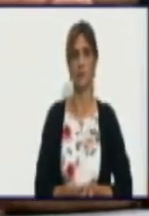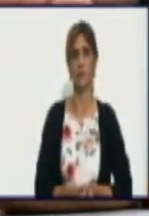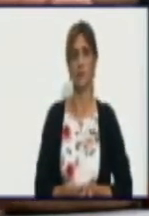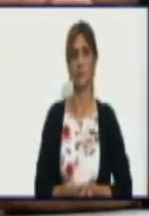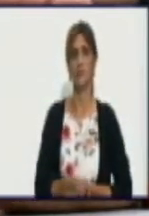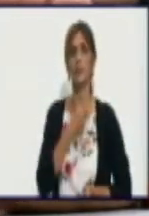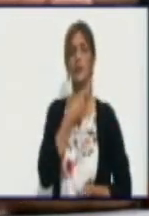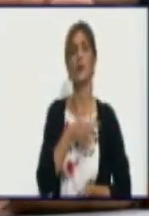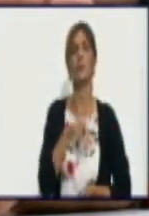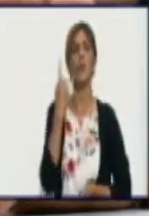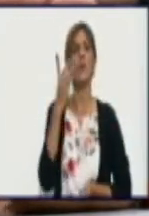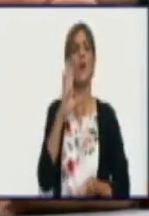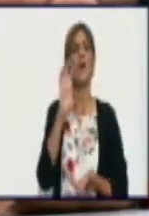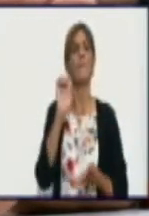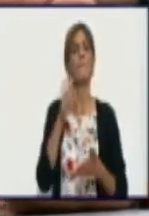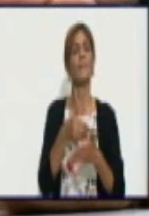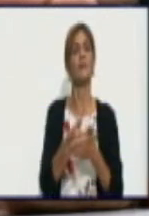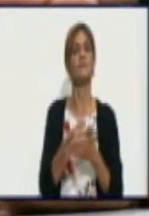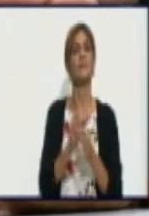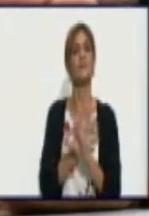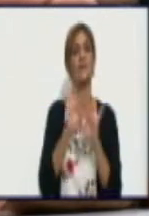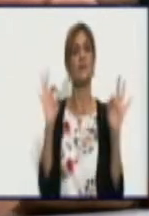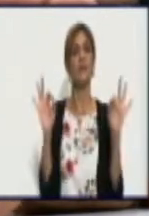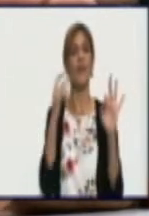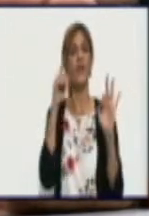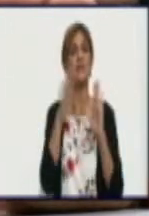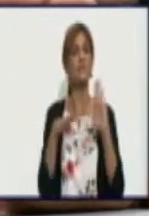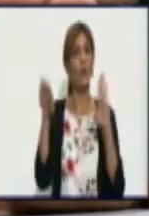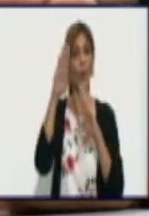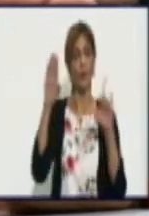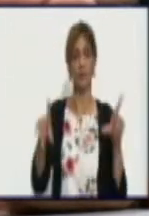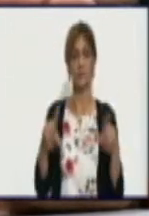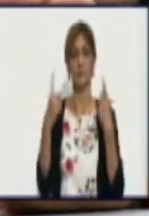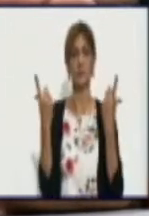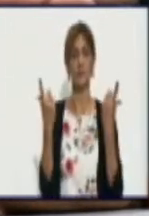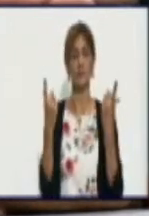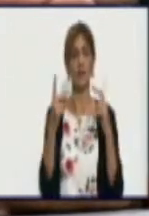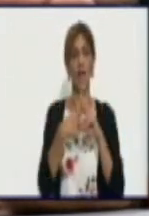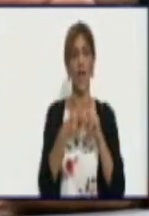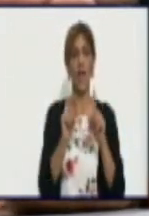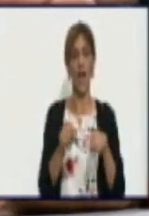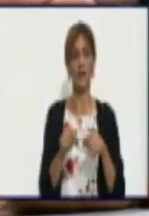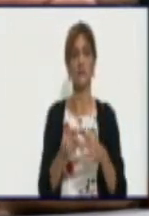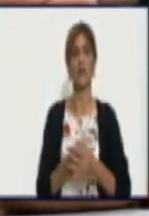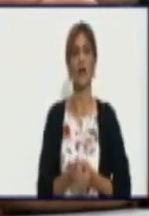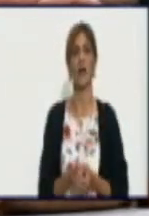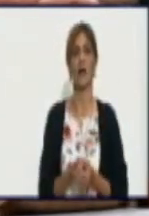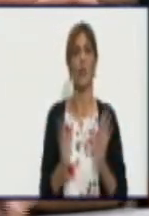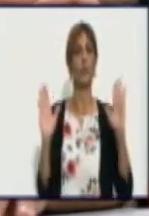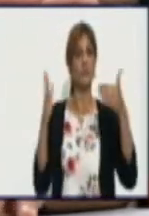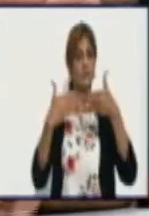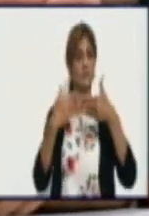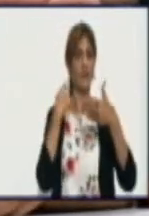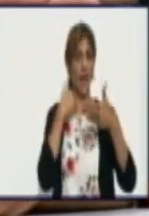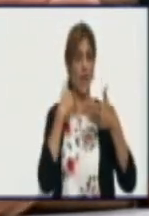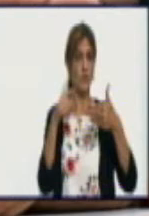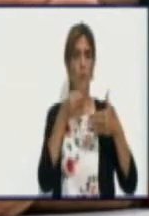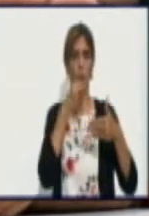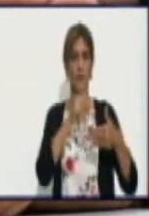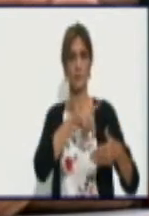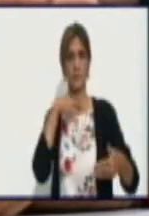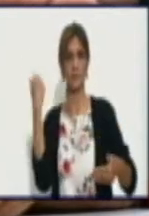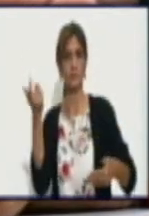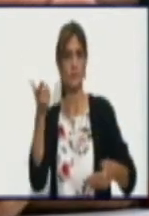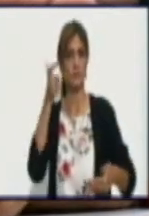toros. Del sobrecumplimiento que él tenga en el ejercicio al cierre del año, puede sacrificar también animales